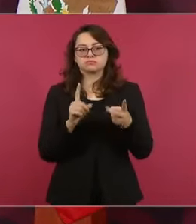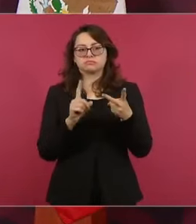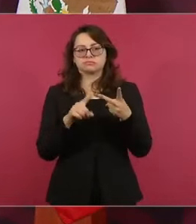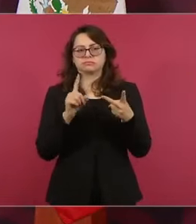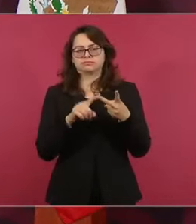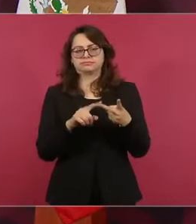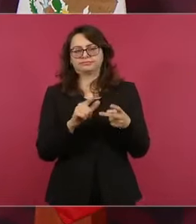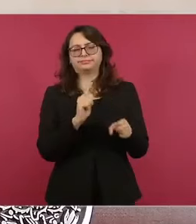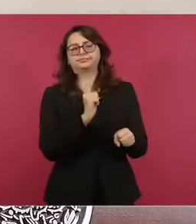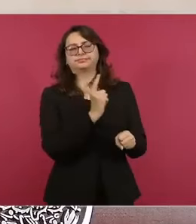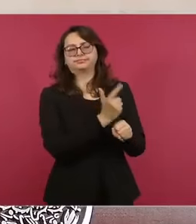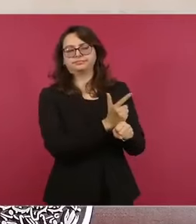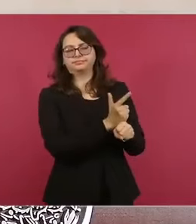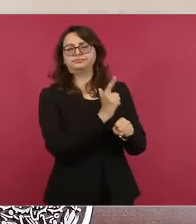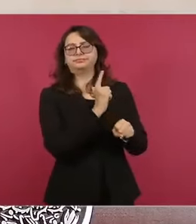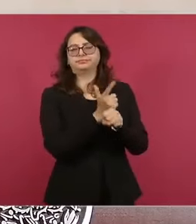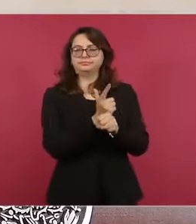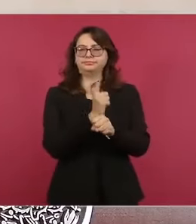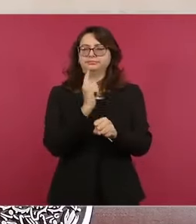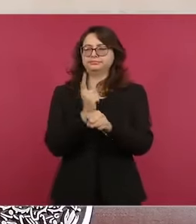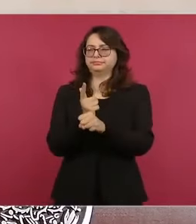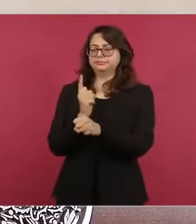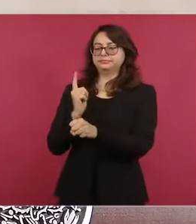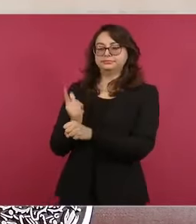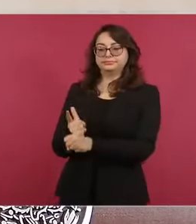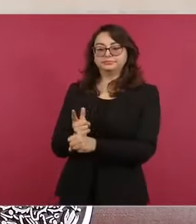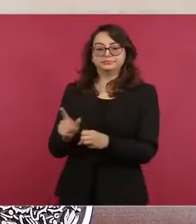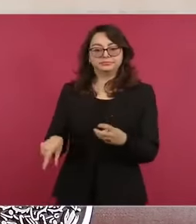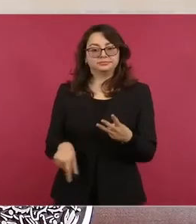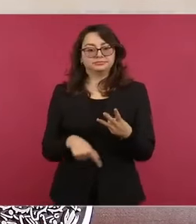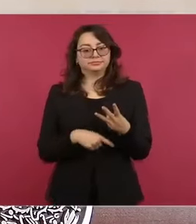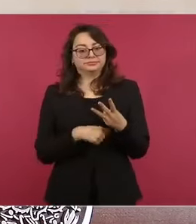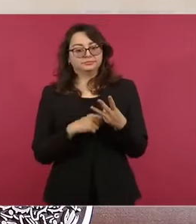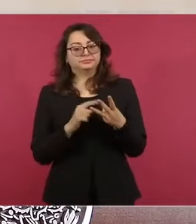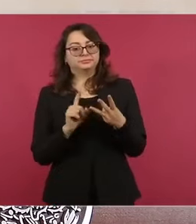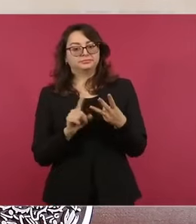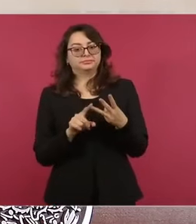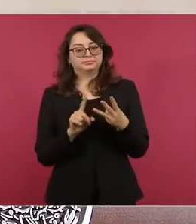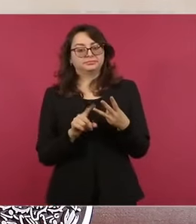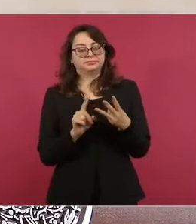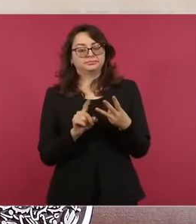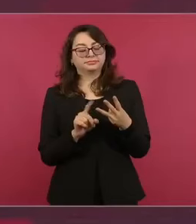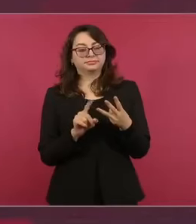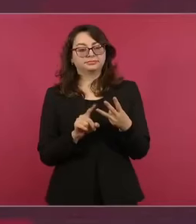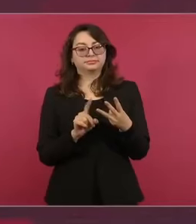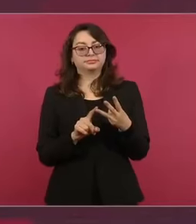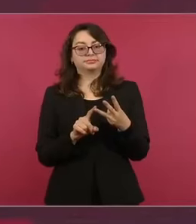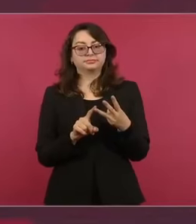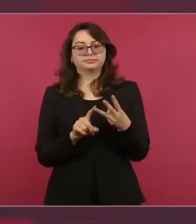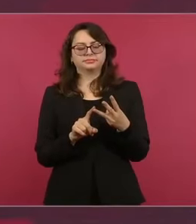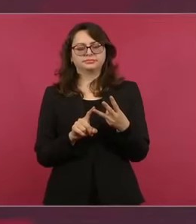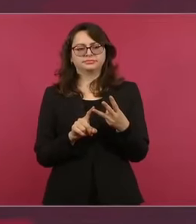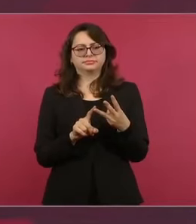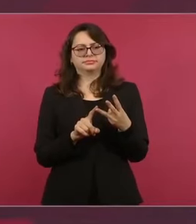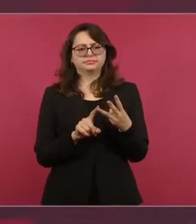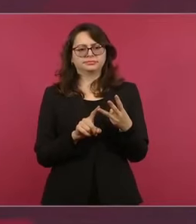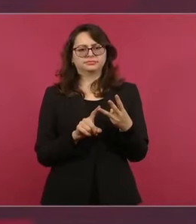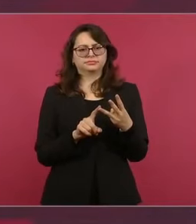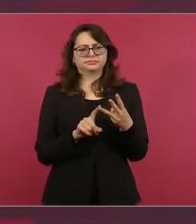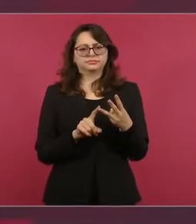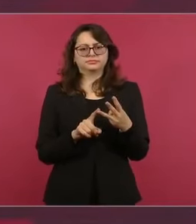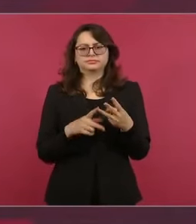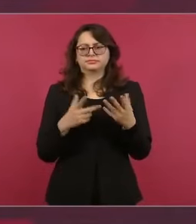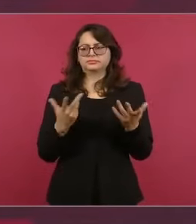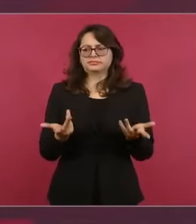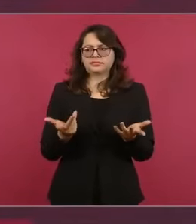de la legalidad, de los